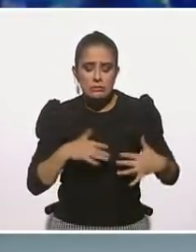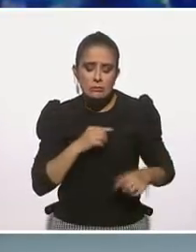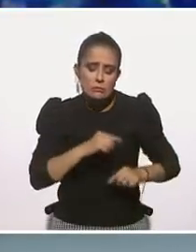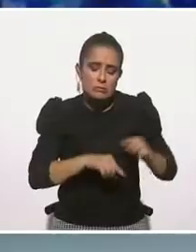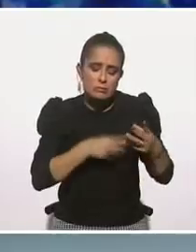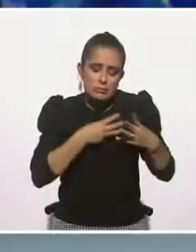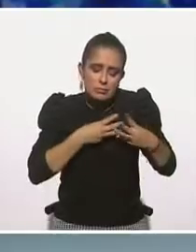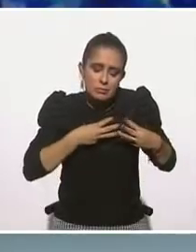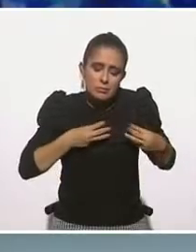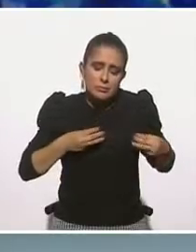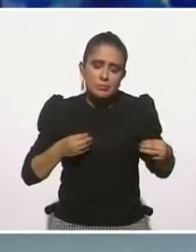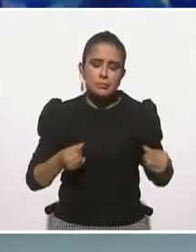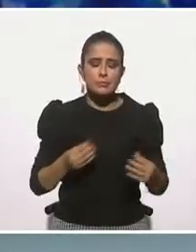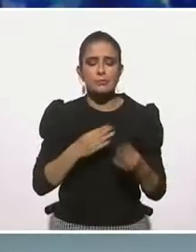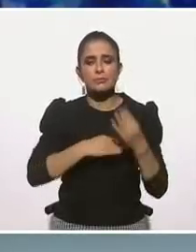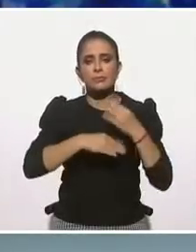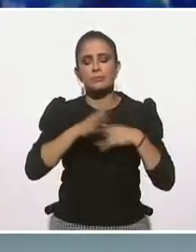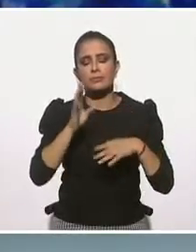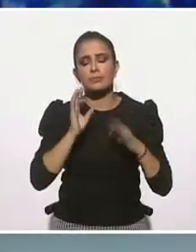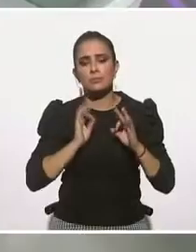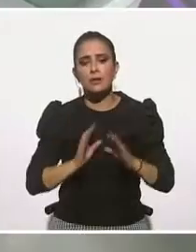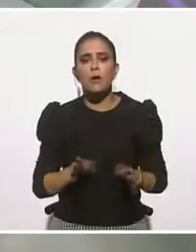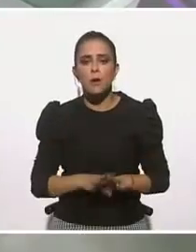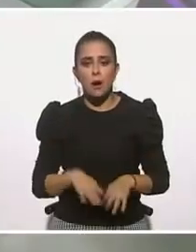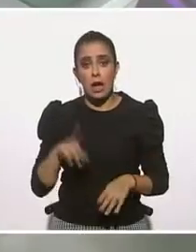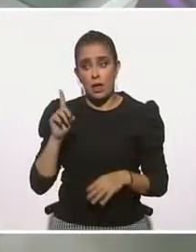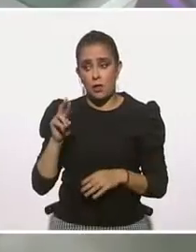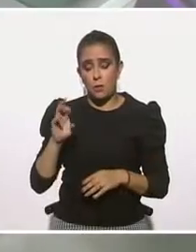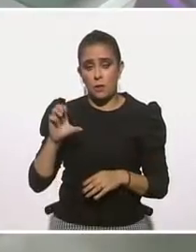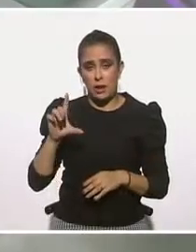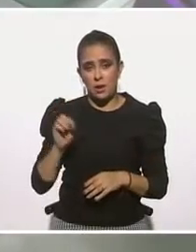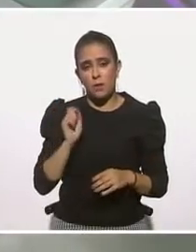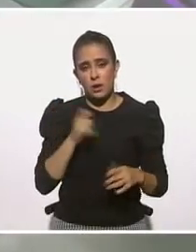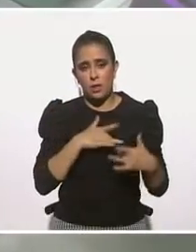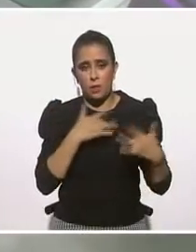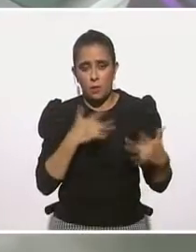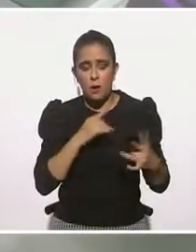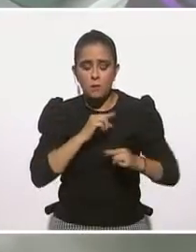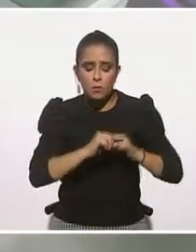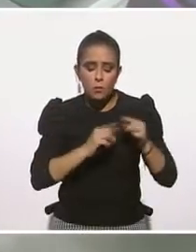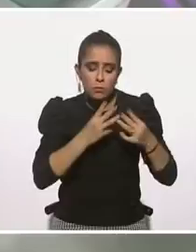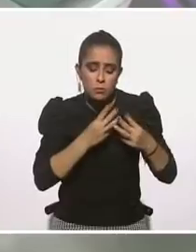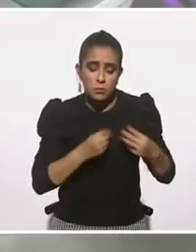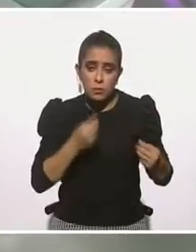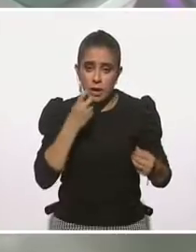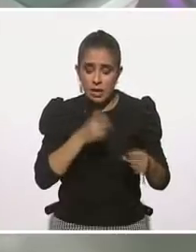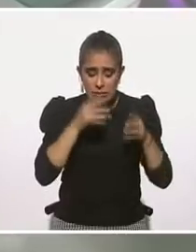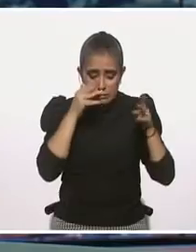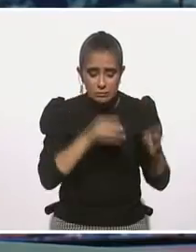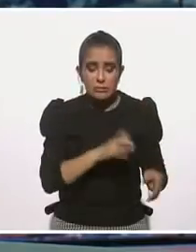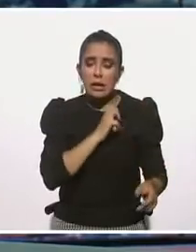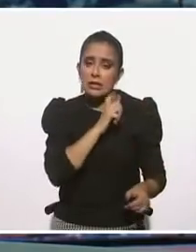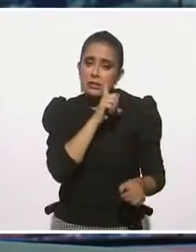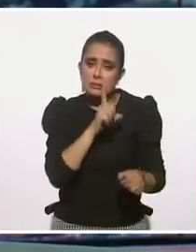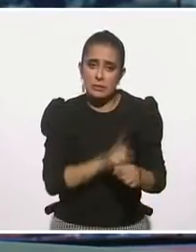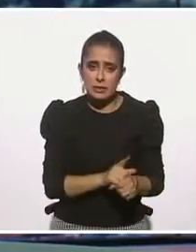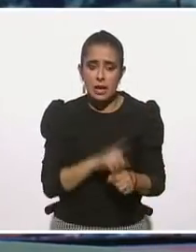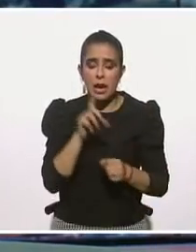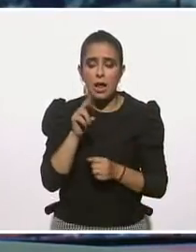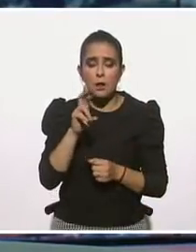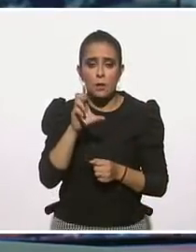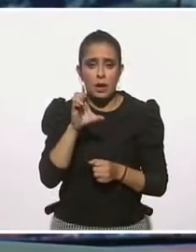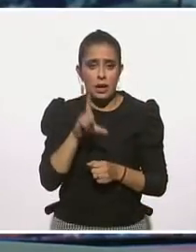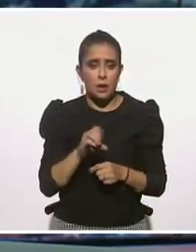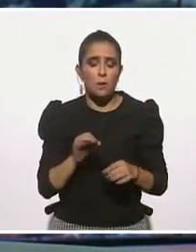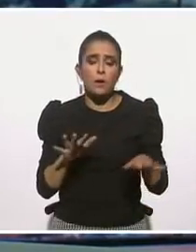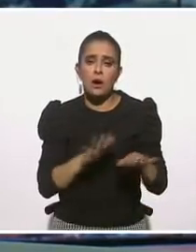ante ese duelo? Yo creo que duelo sí merece un tratamiento muy particular. El duelo cambia